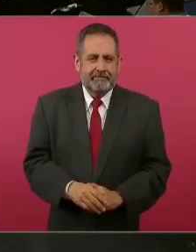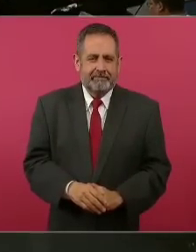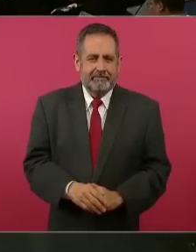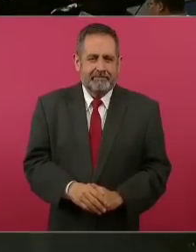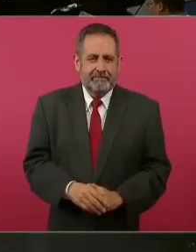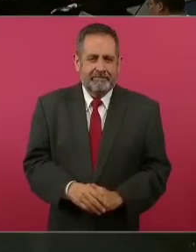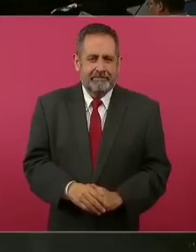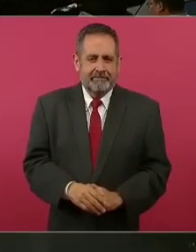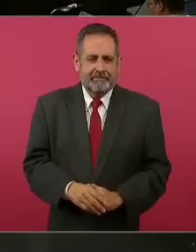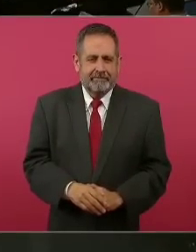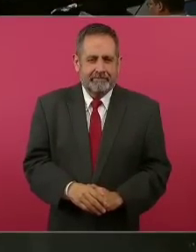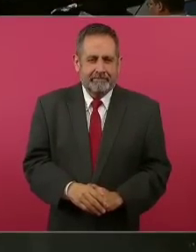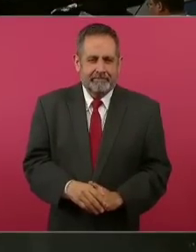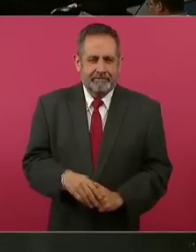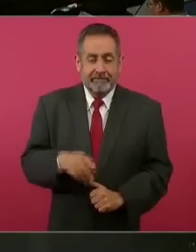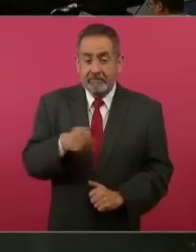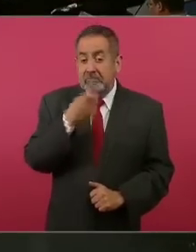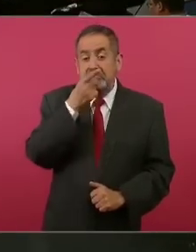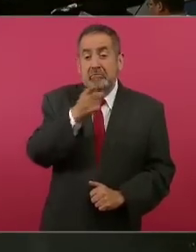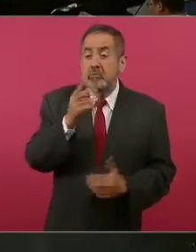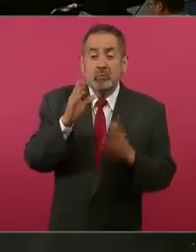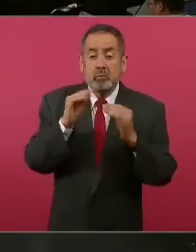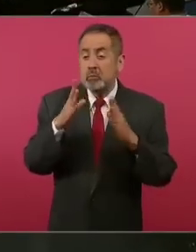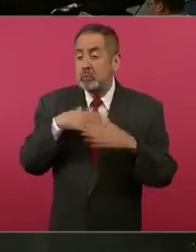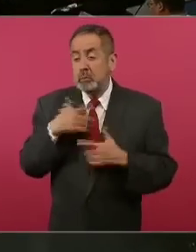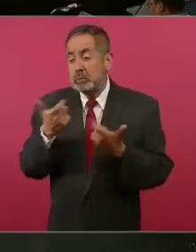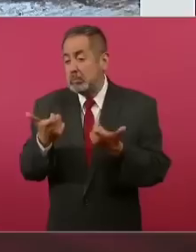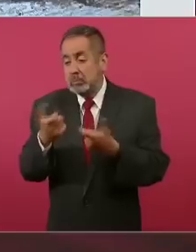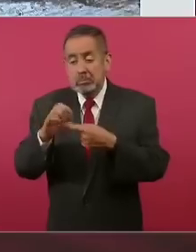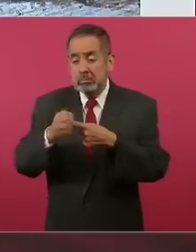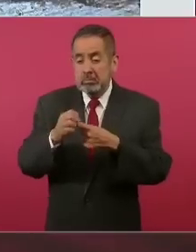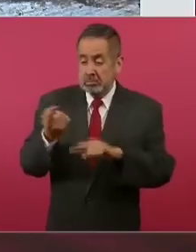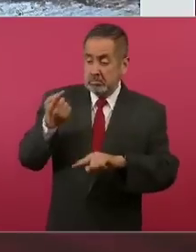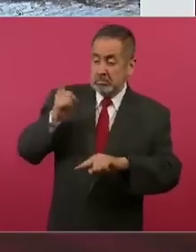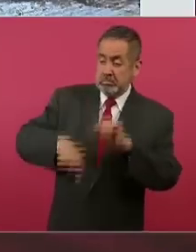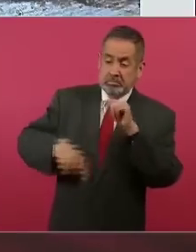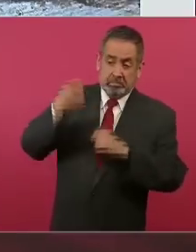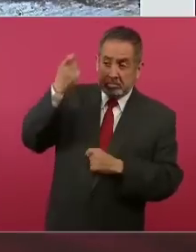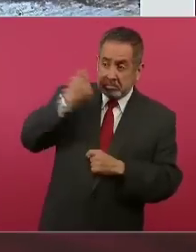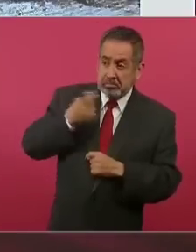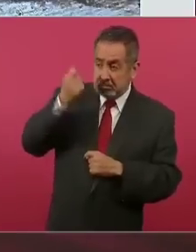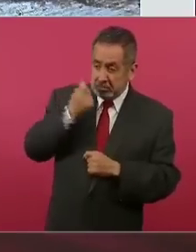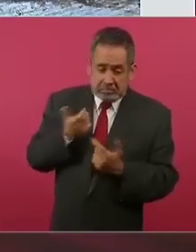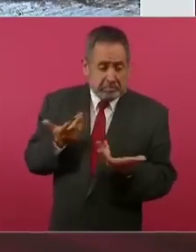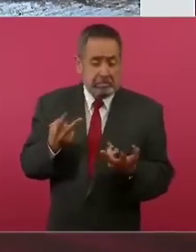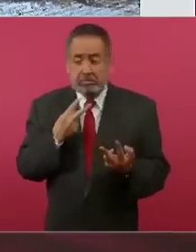No iba a tener ni para frijoles, decía, si le quitábamos la pensión